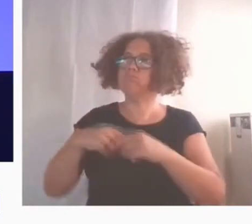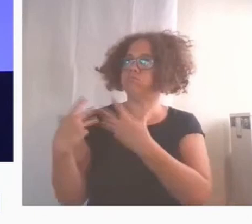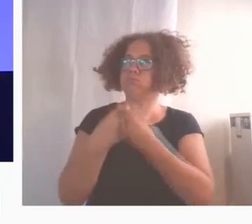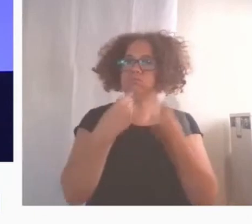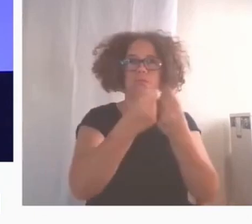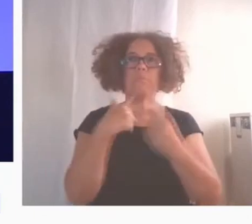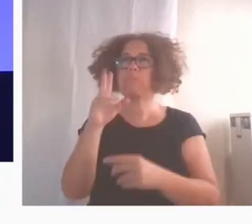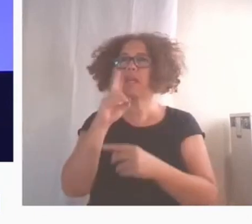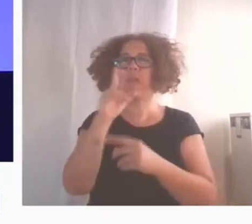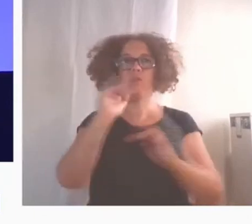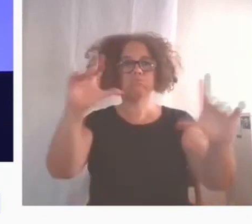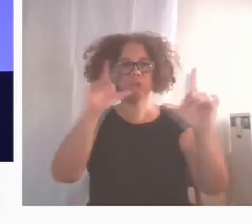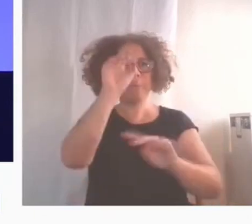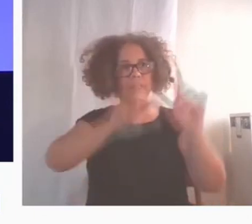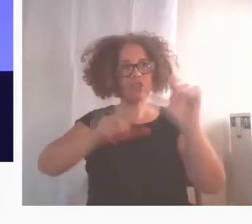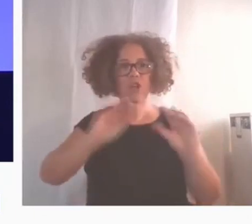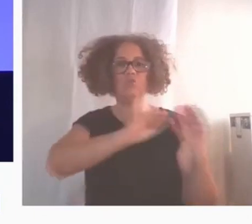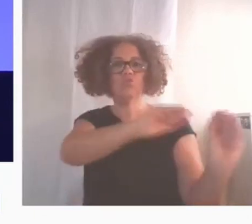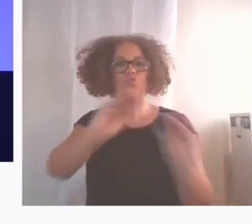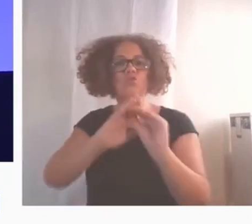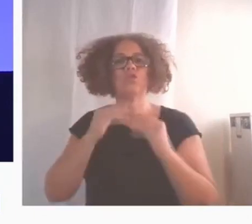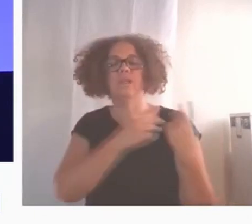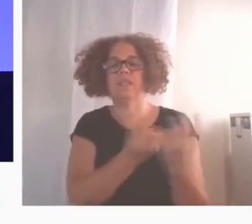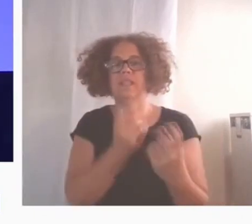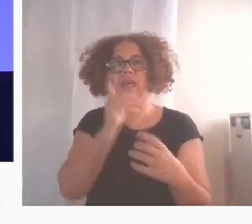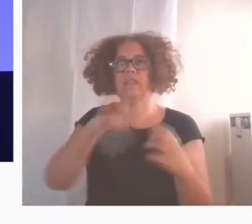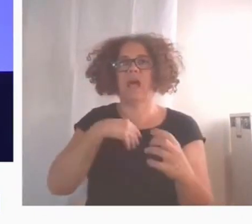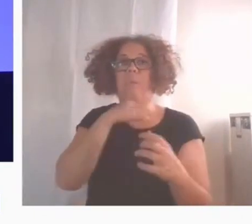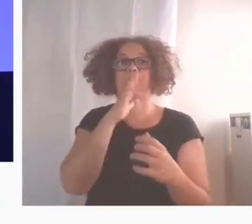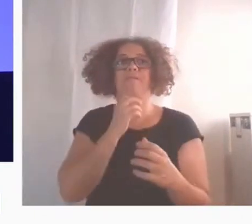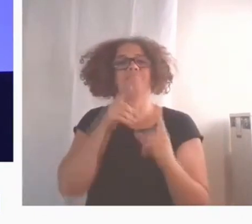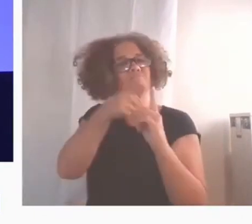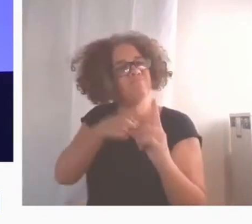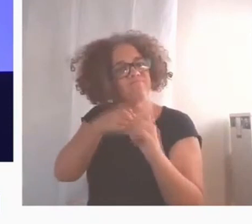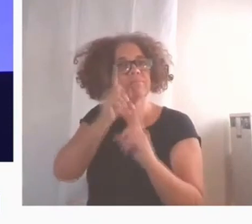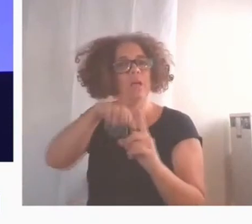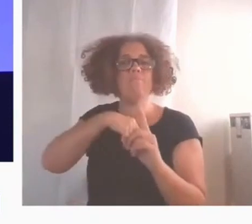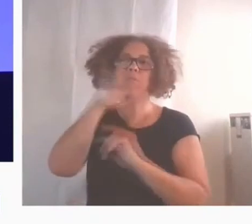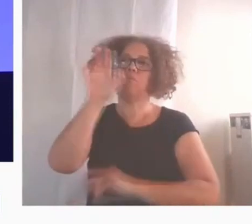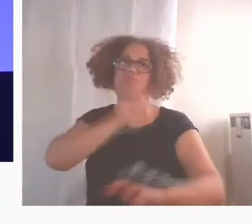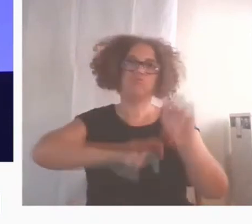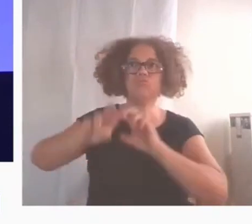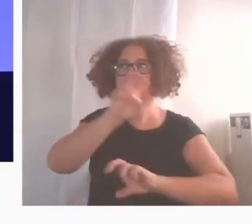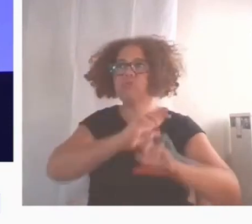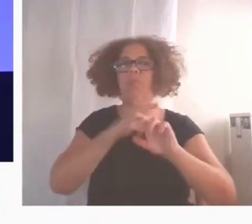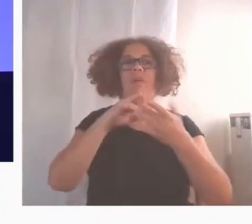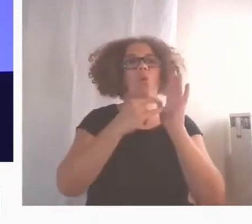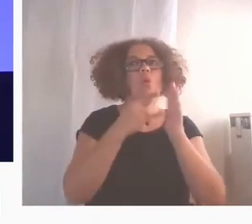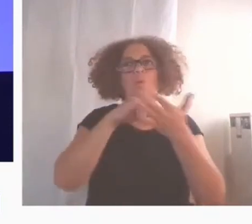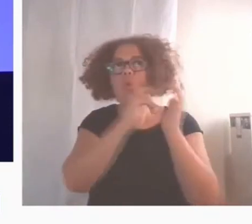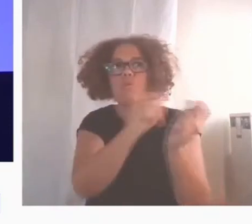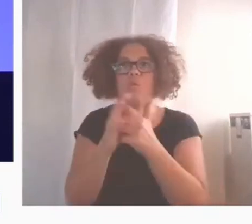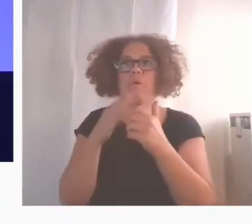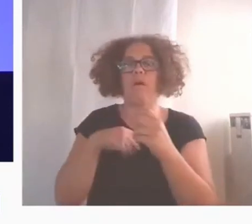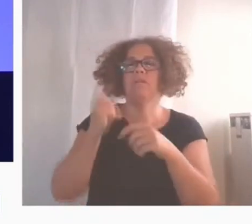personas, a sus necesidades y a sus carencias, buscando soluciones a cada contratiempo y siendo constantes en el objetivo,